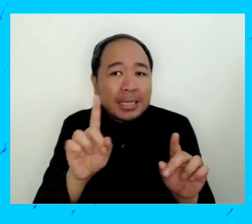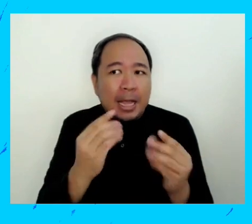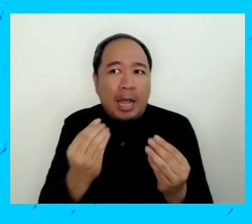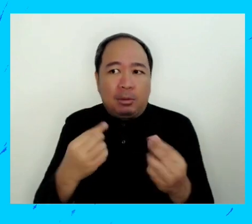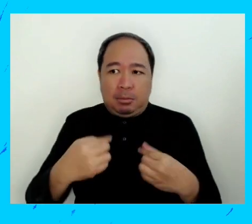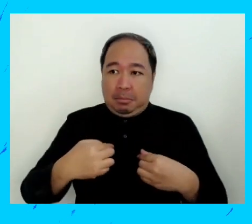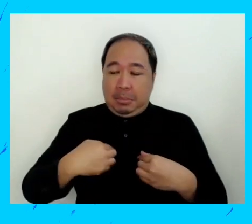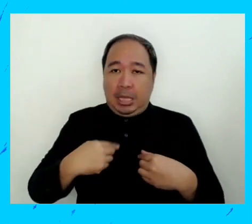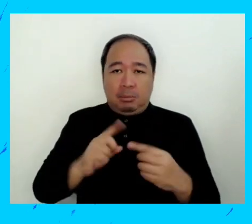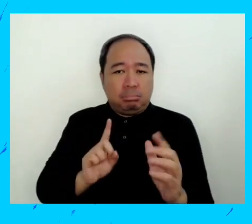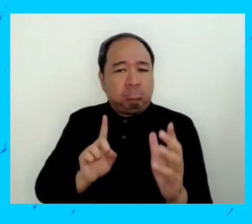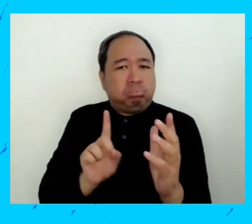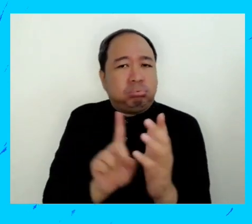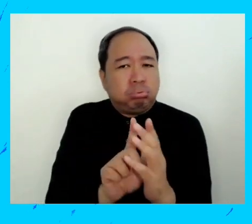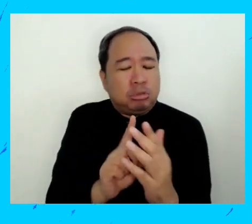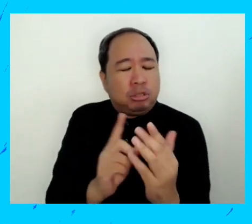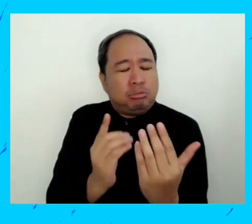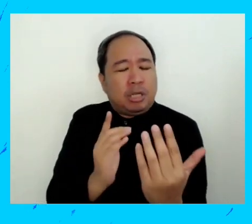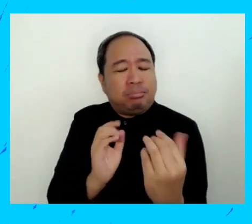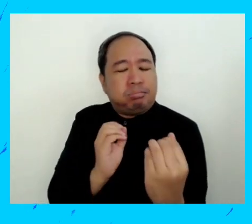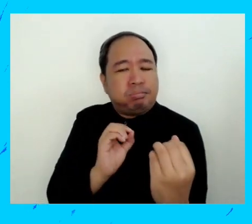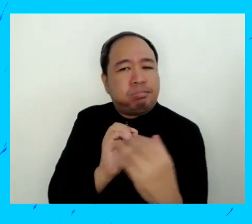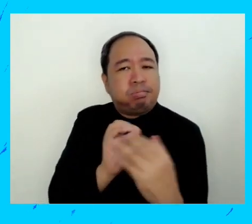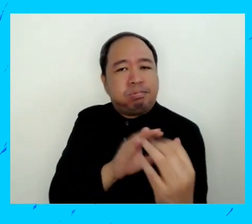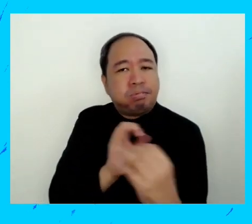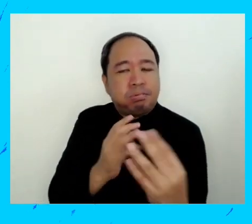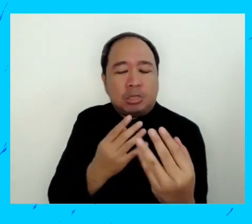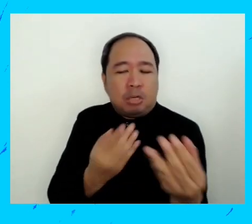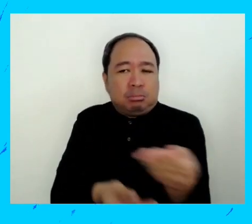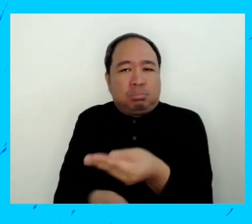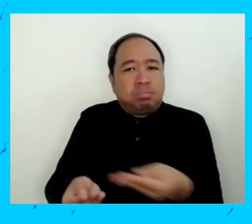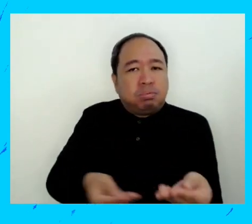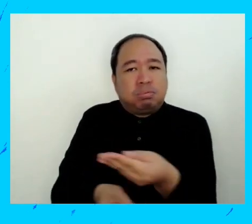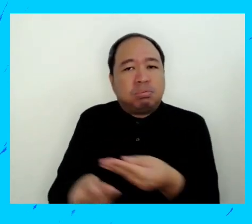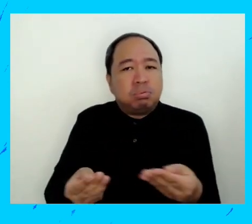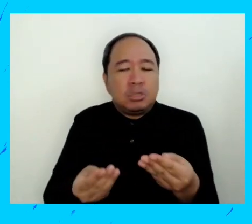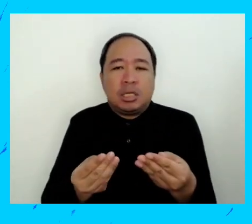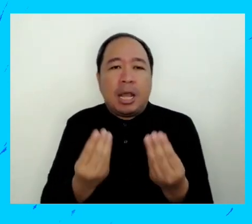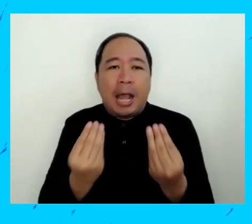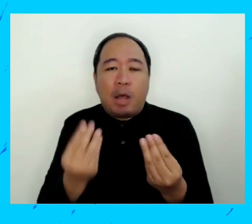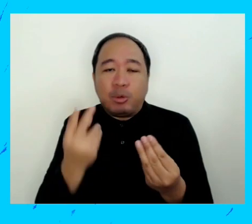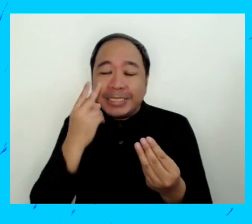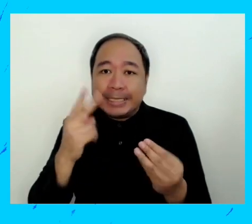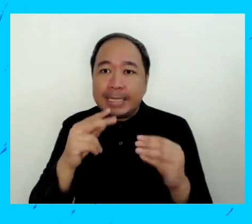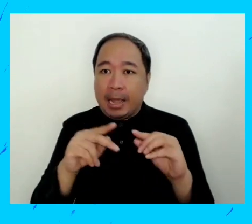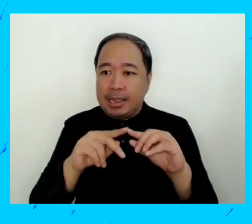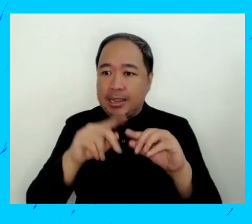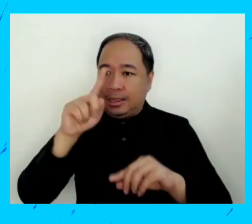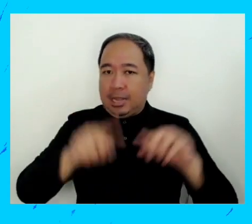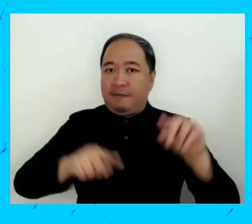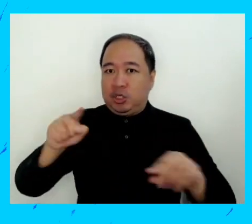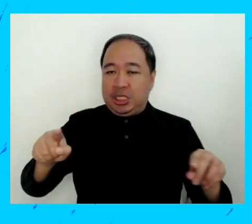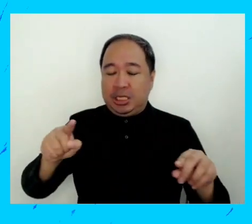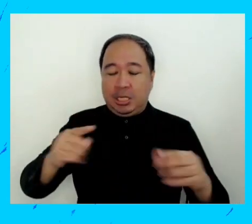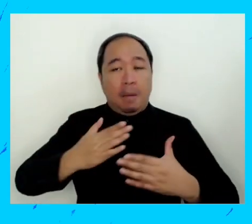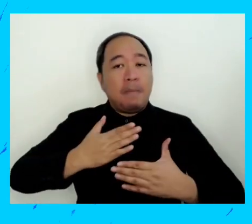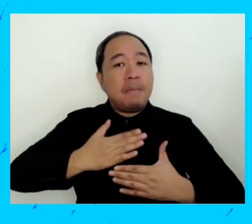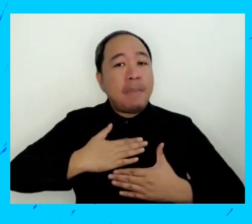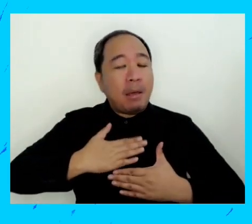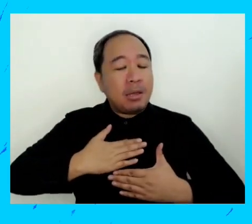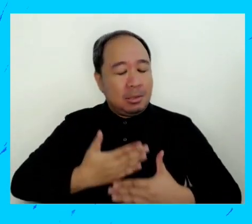solamente de nuestro cuerpo, pero cómo interactuamos con los demás y también incluye hablar sobre la diversidad y